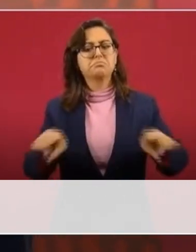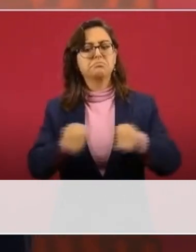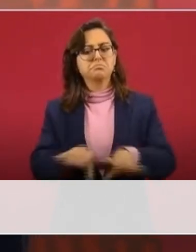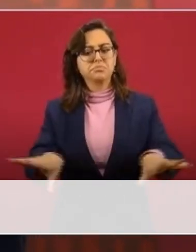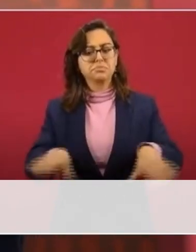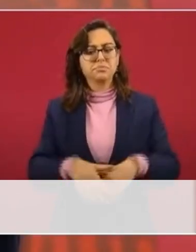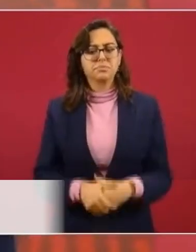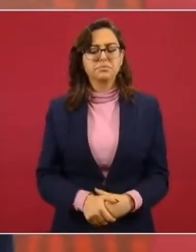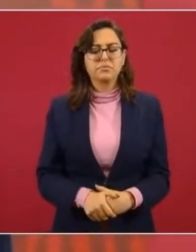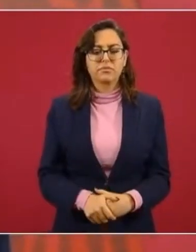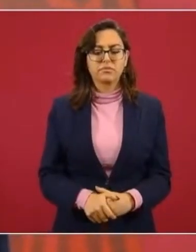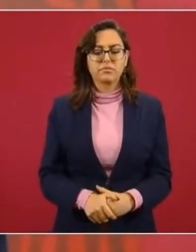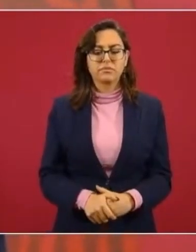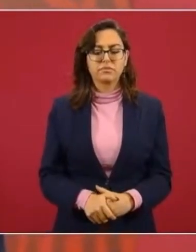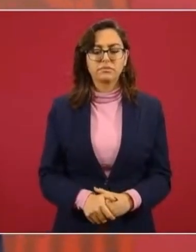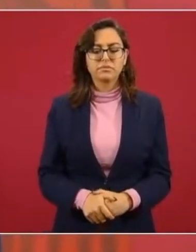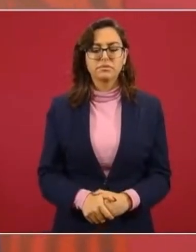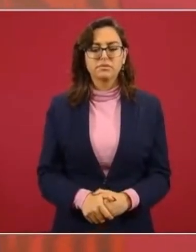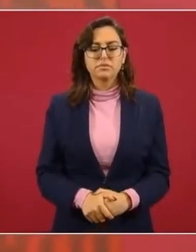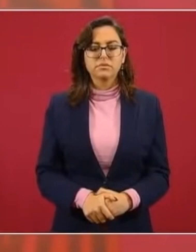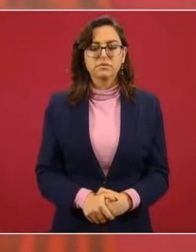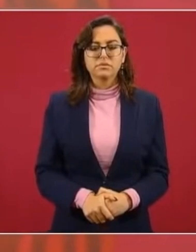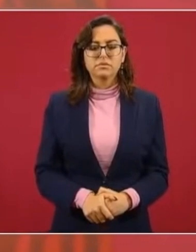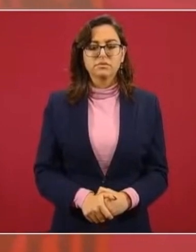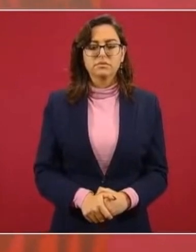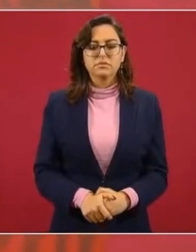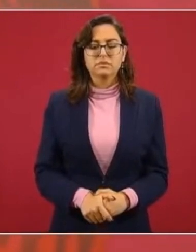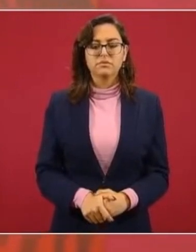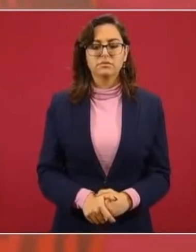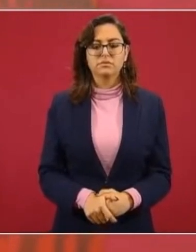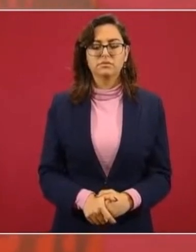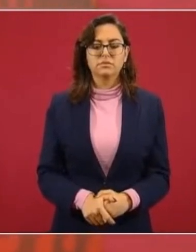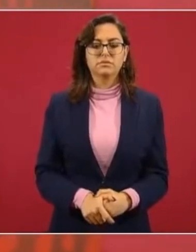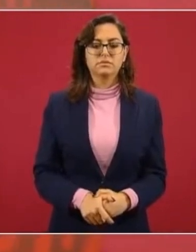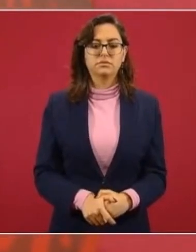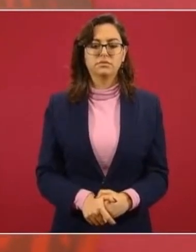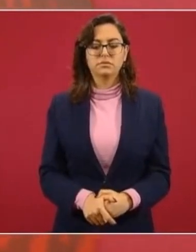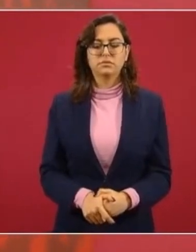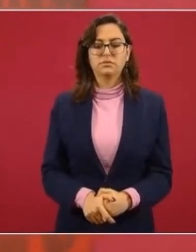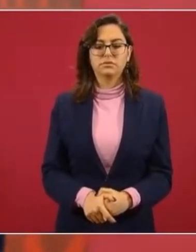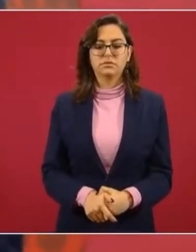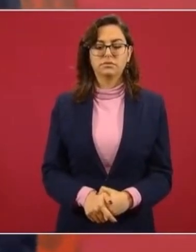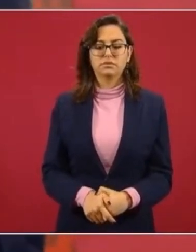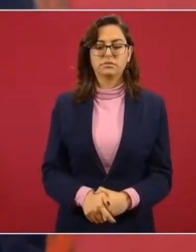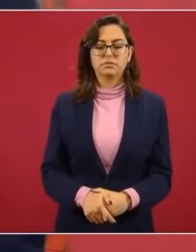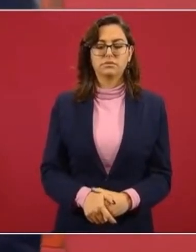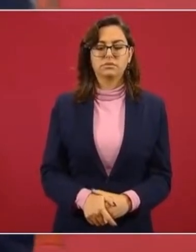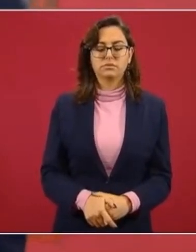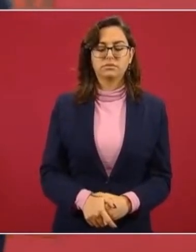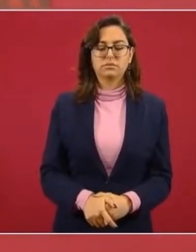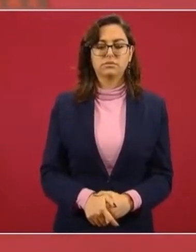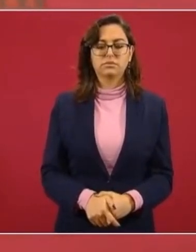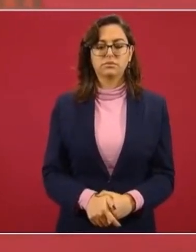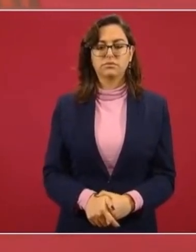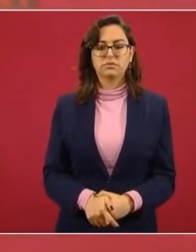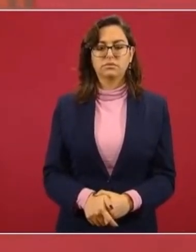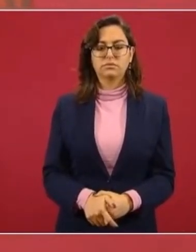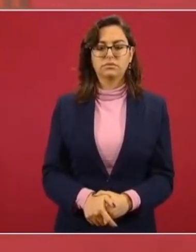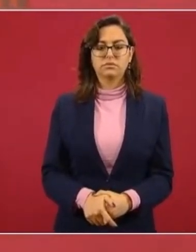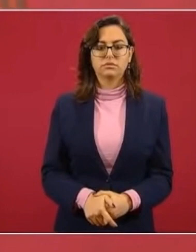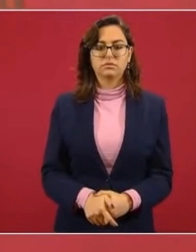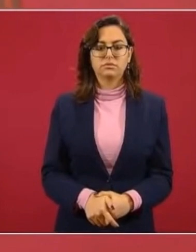¿Pero por qué tenerle confianza a un